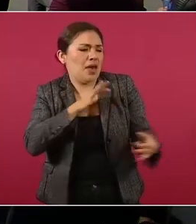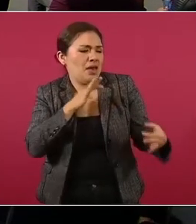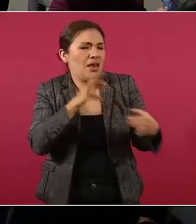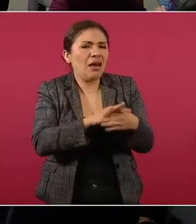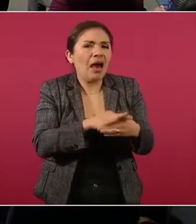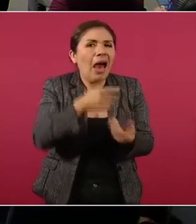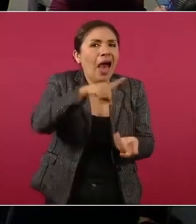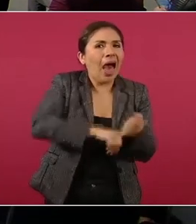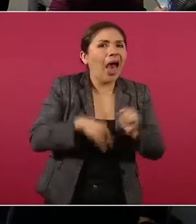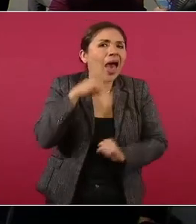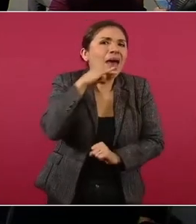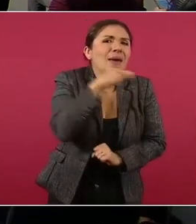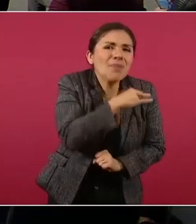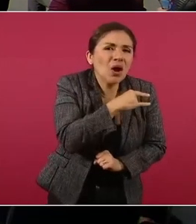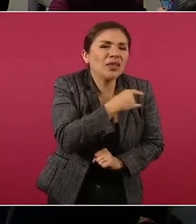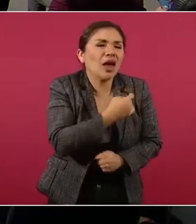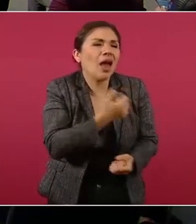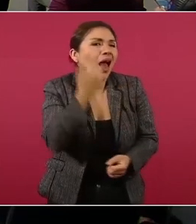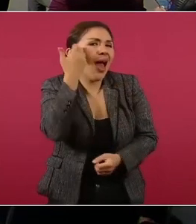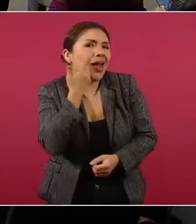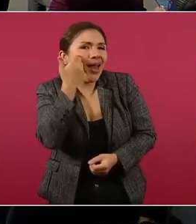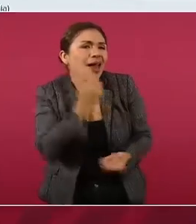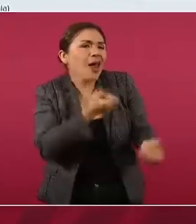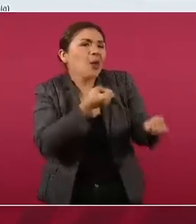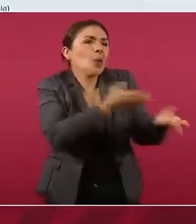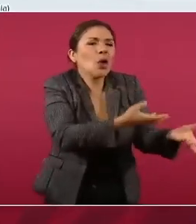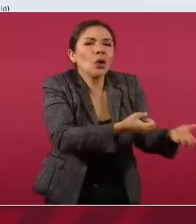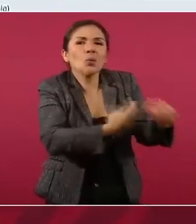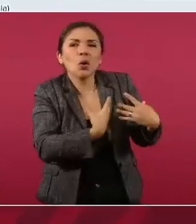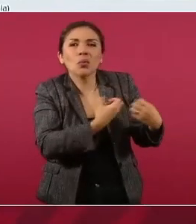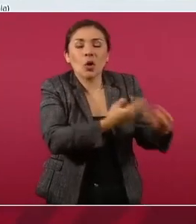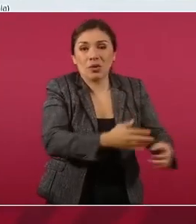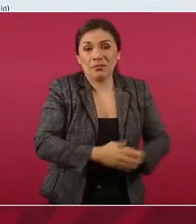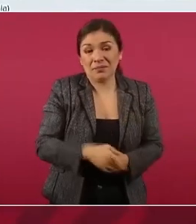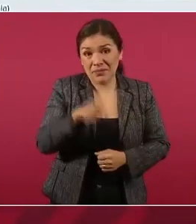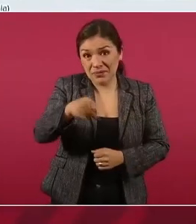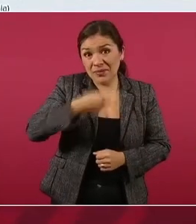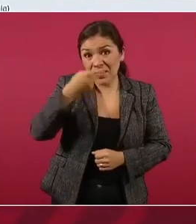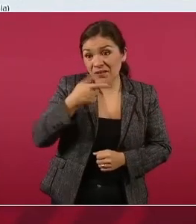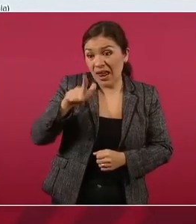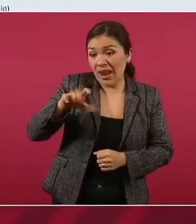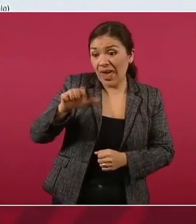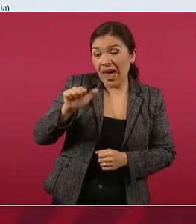hipocresía, servilismo. Entonces, cuando se habla de lealtad,